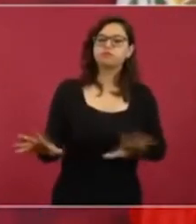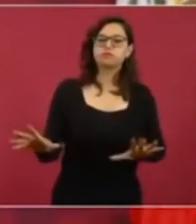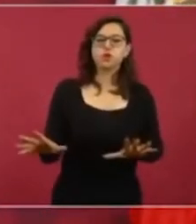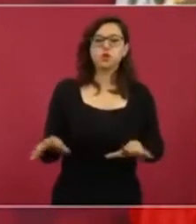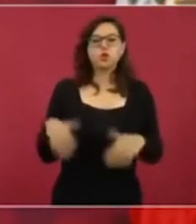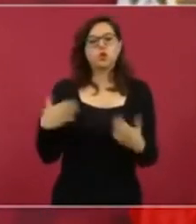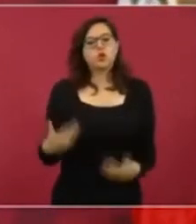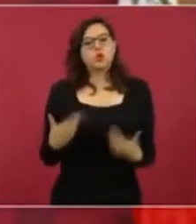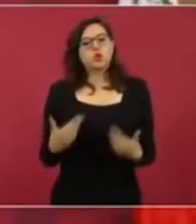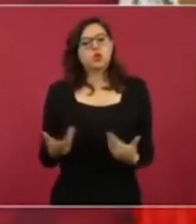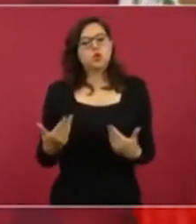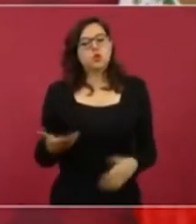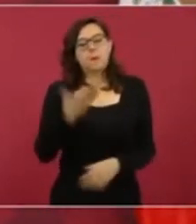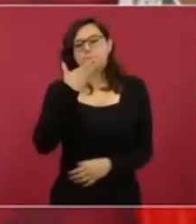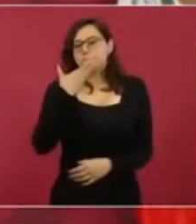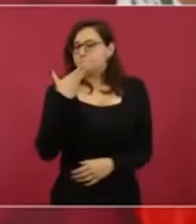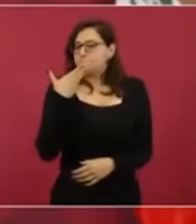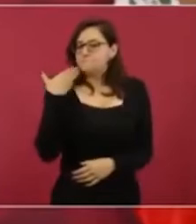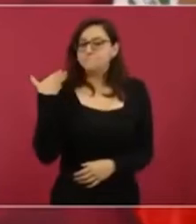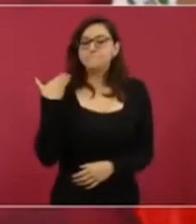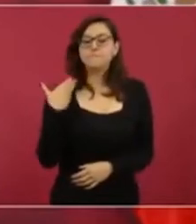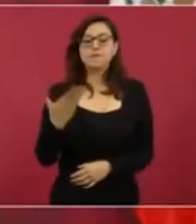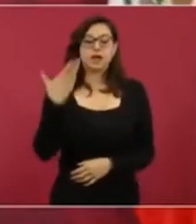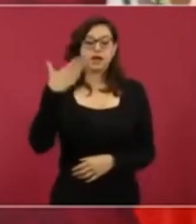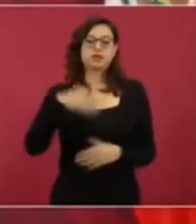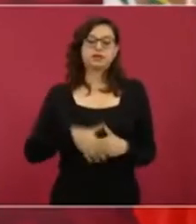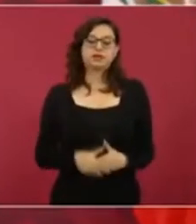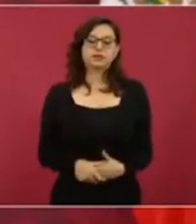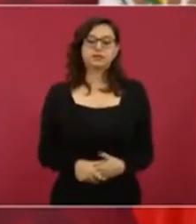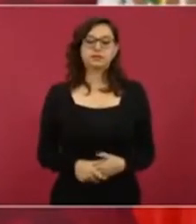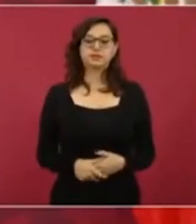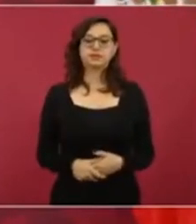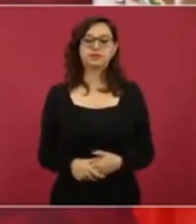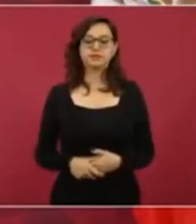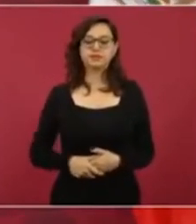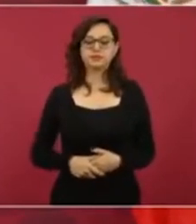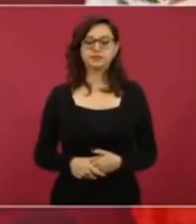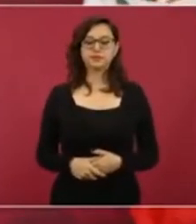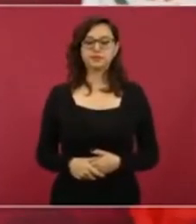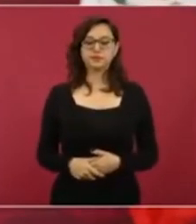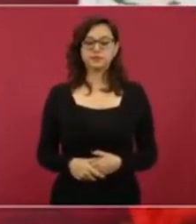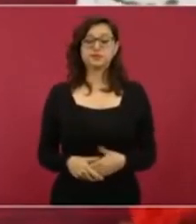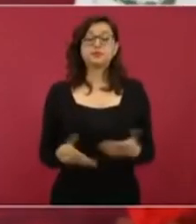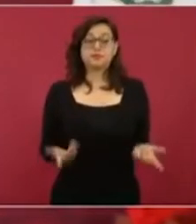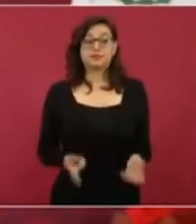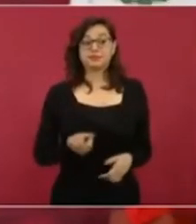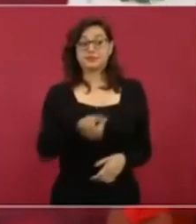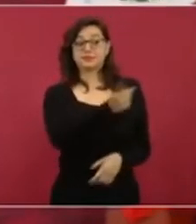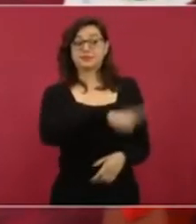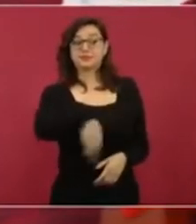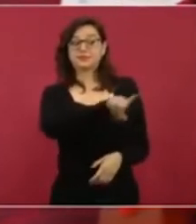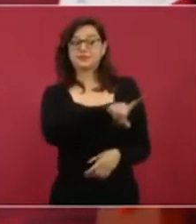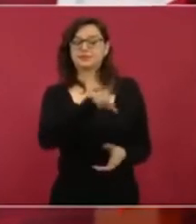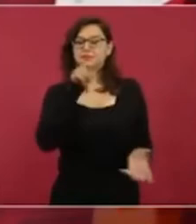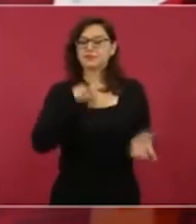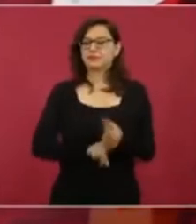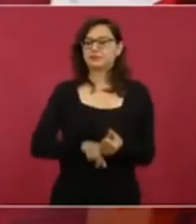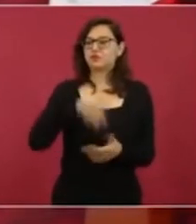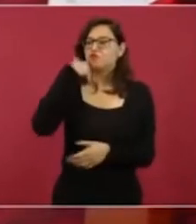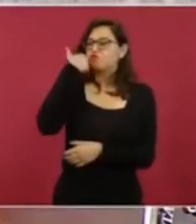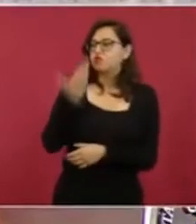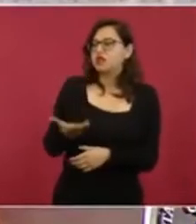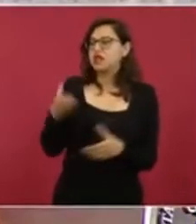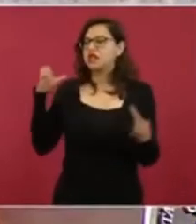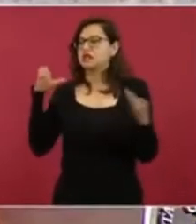controlarlas, manipularlas con